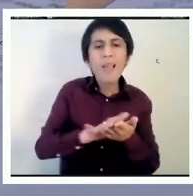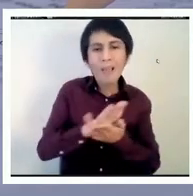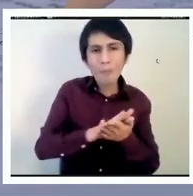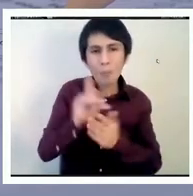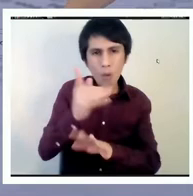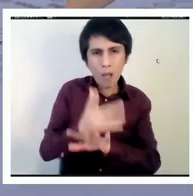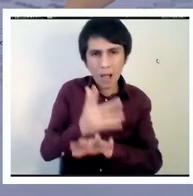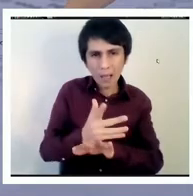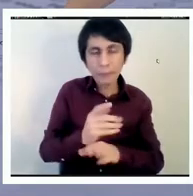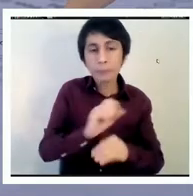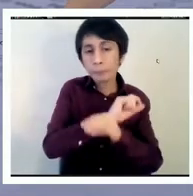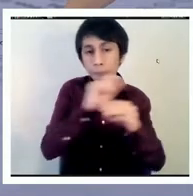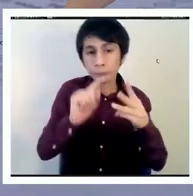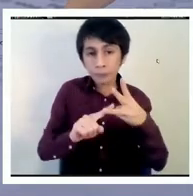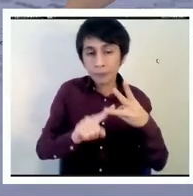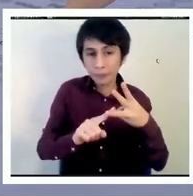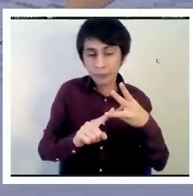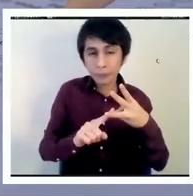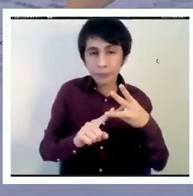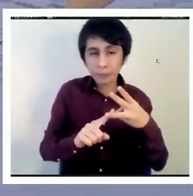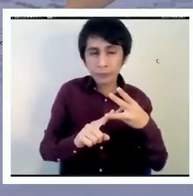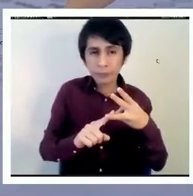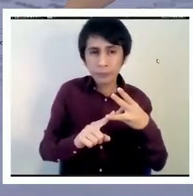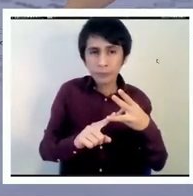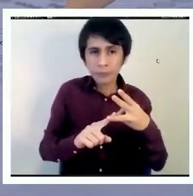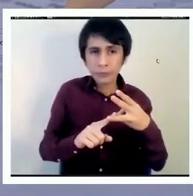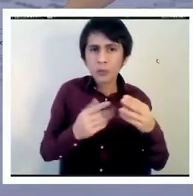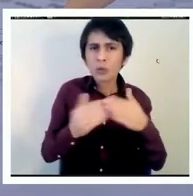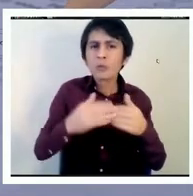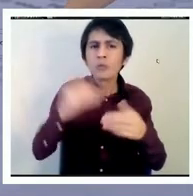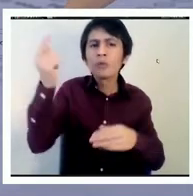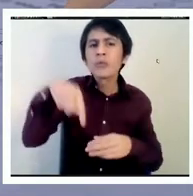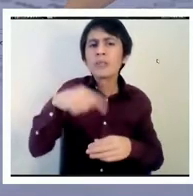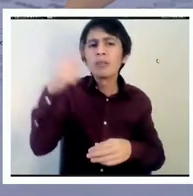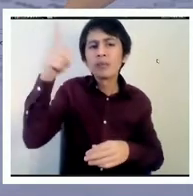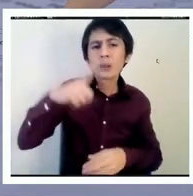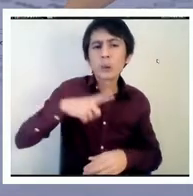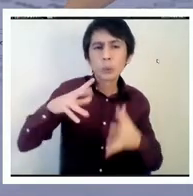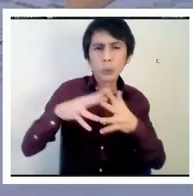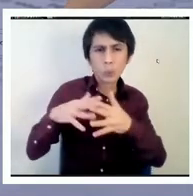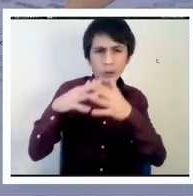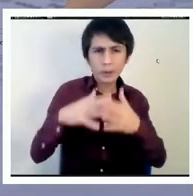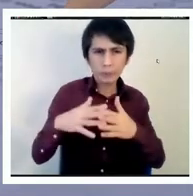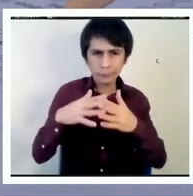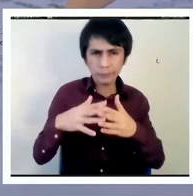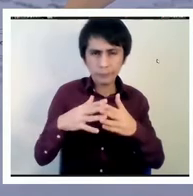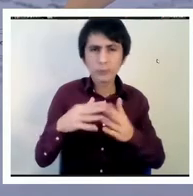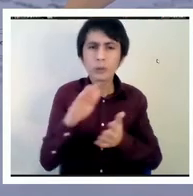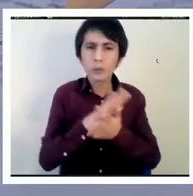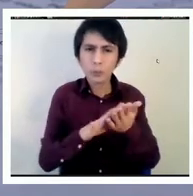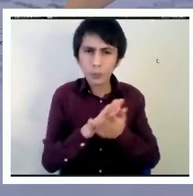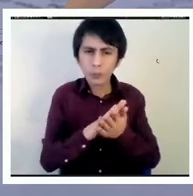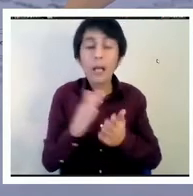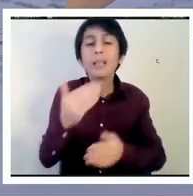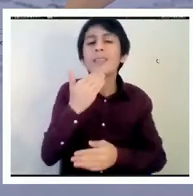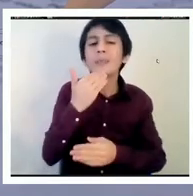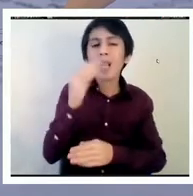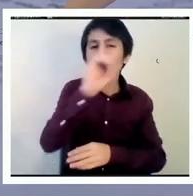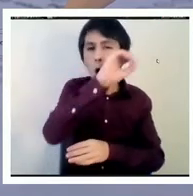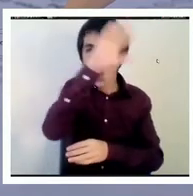tercero viene de los Estados Unidos, por ejemplo, y también de Colombia, donde